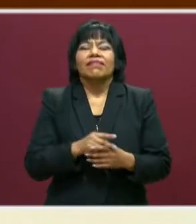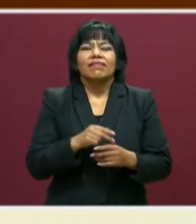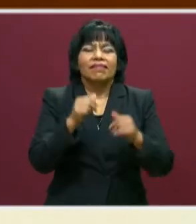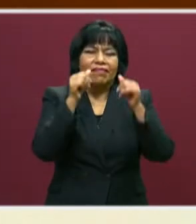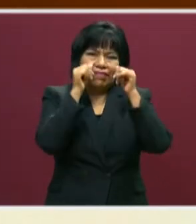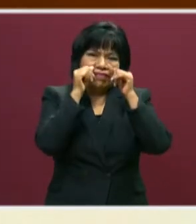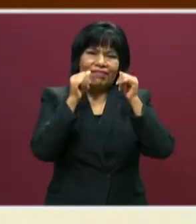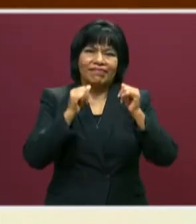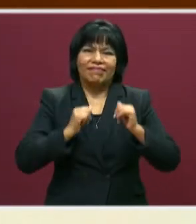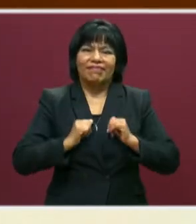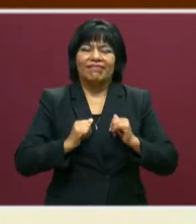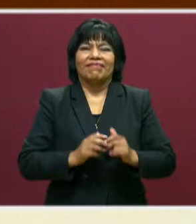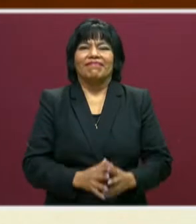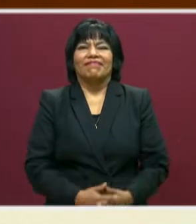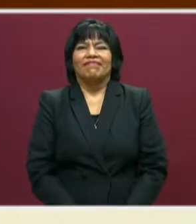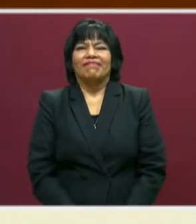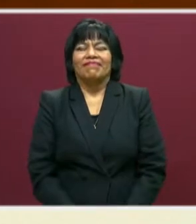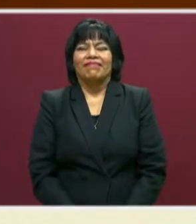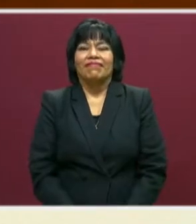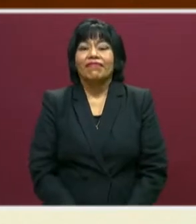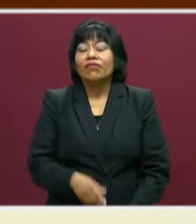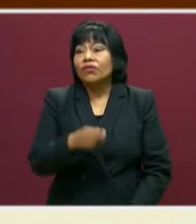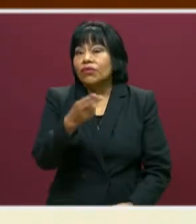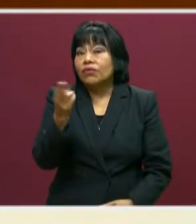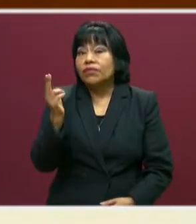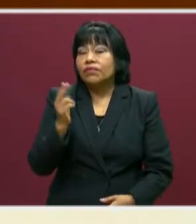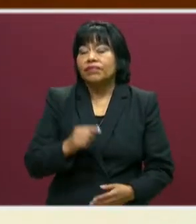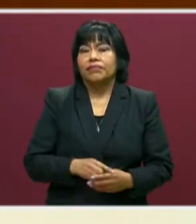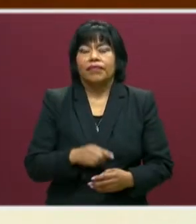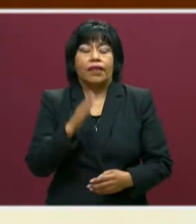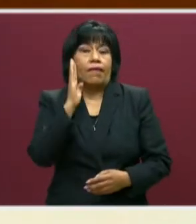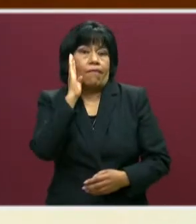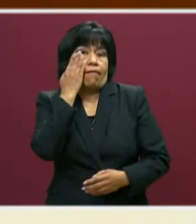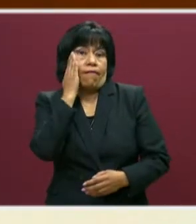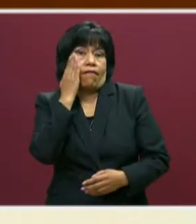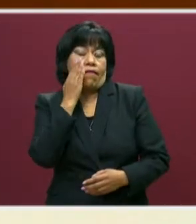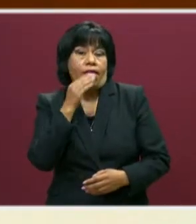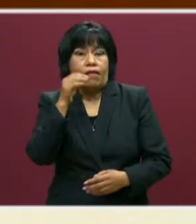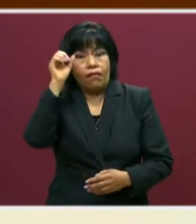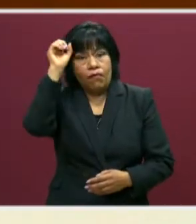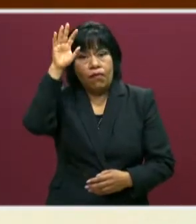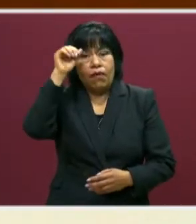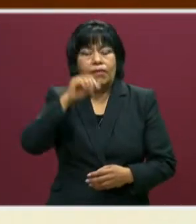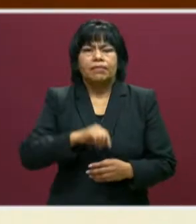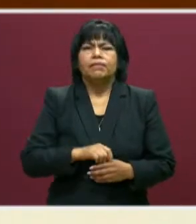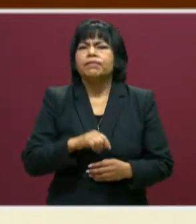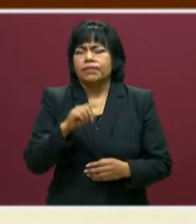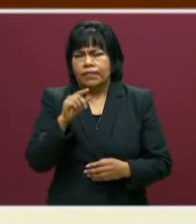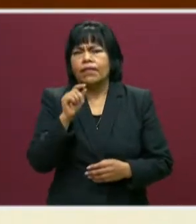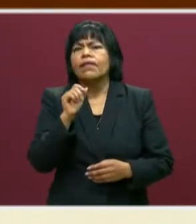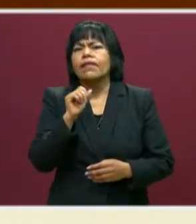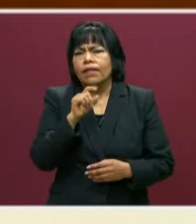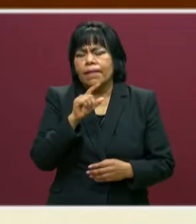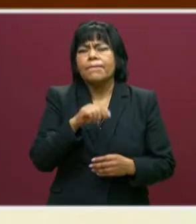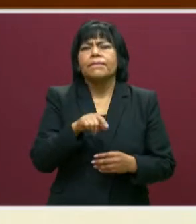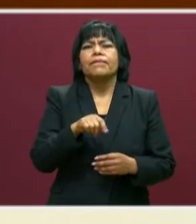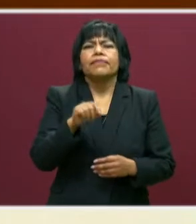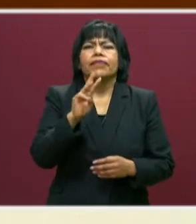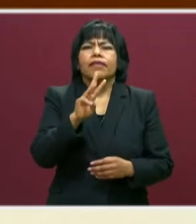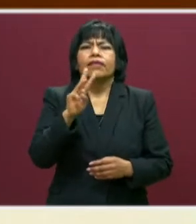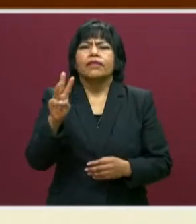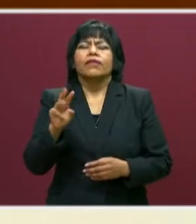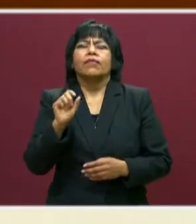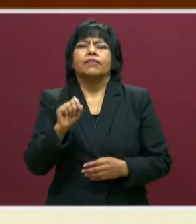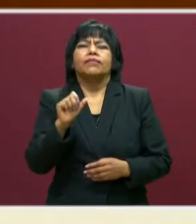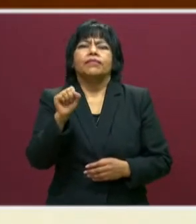siguiendo esta transmisión. Si usted quiere, vía Facebook Live, seguirnos, bueno, pues también la dirección es www